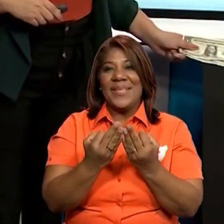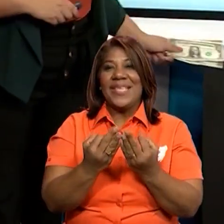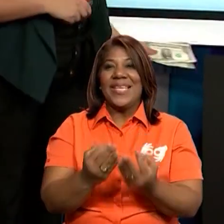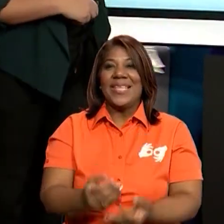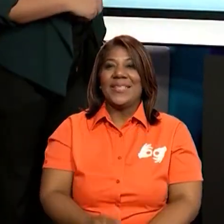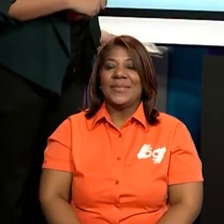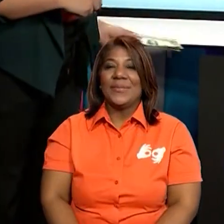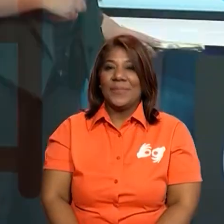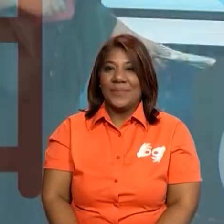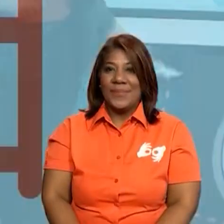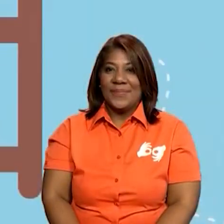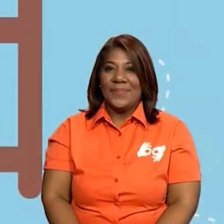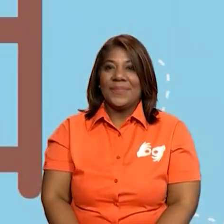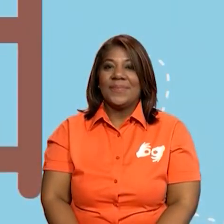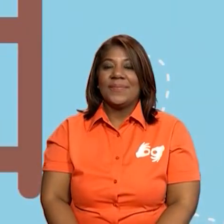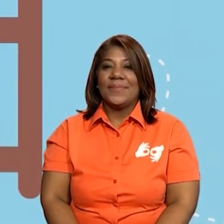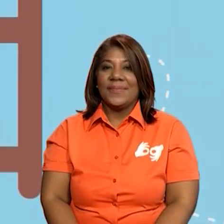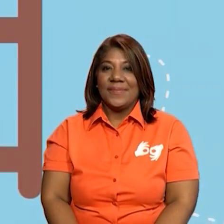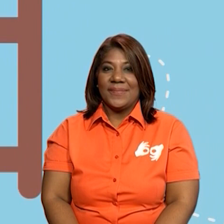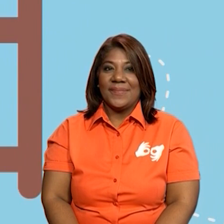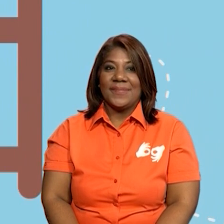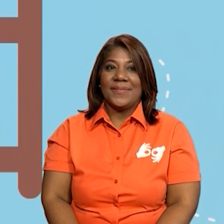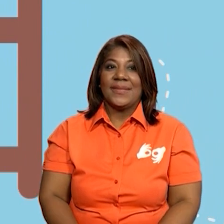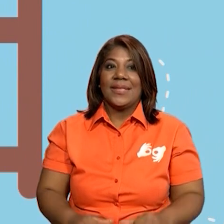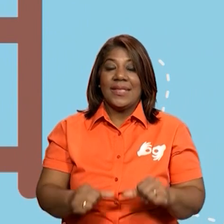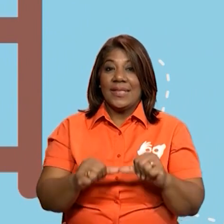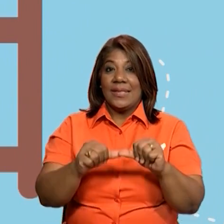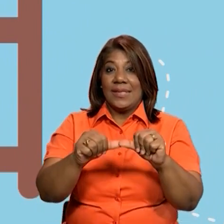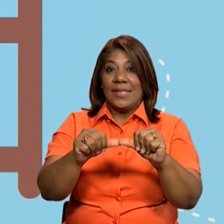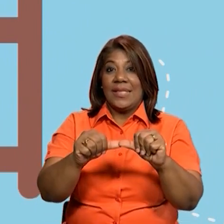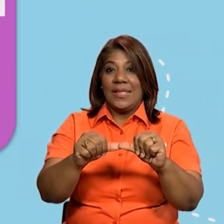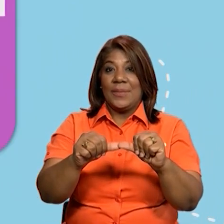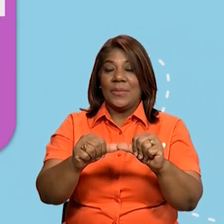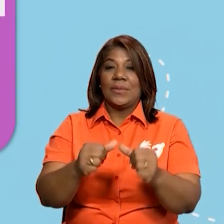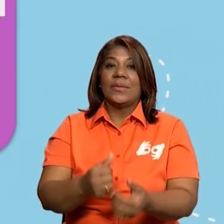Bueno, vamos a continuar entonces con nuestra clase.